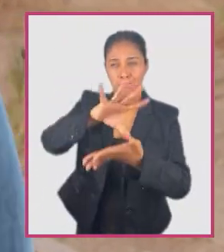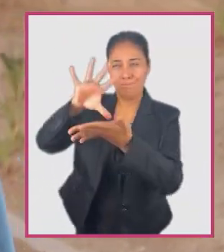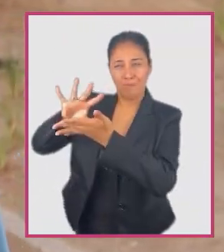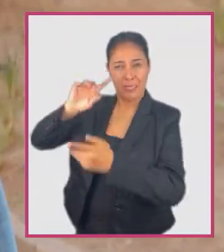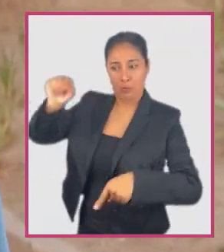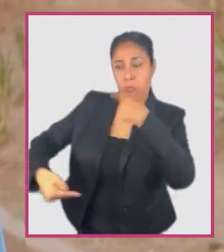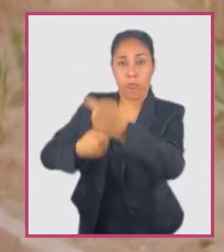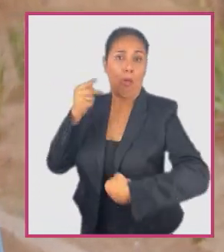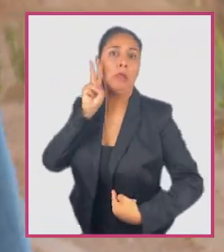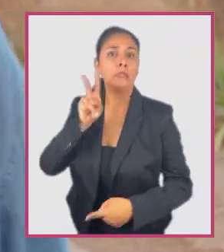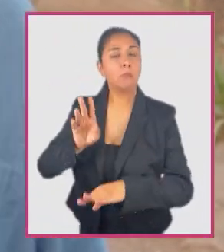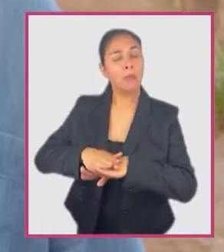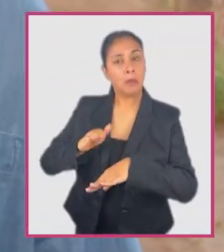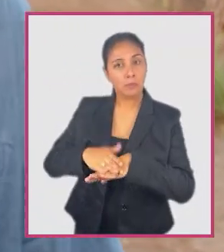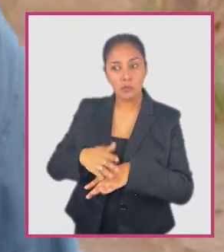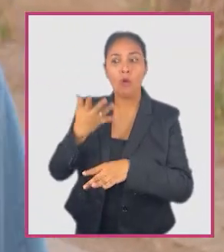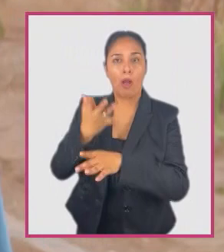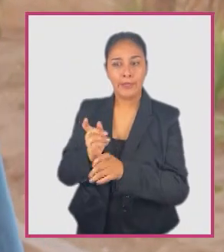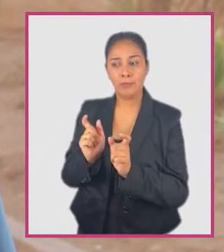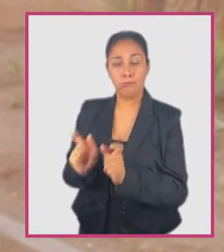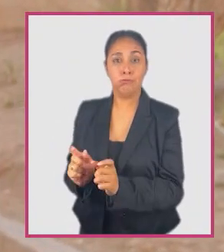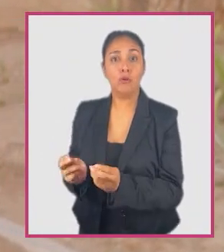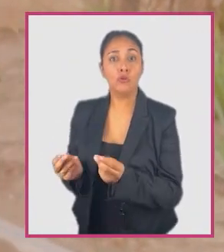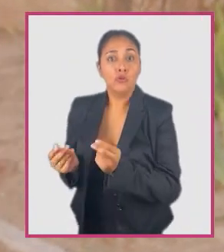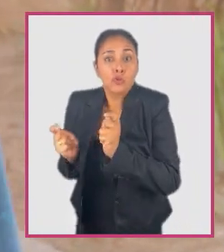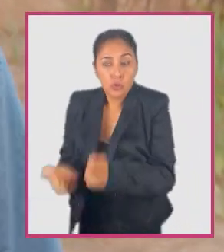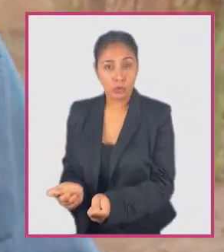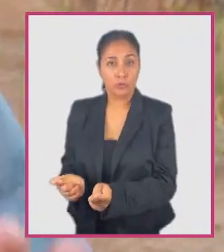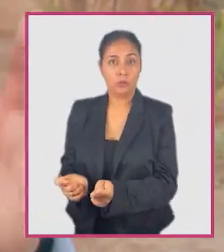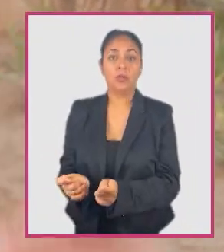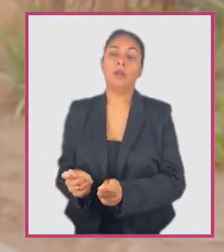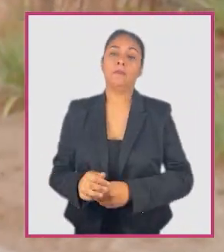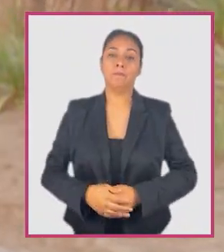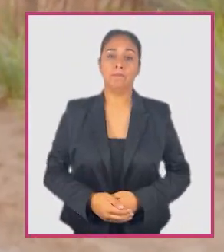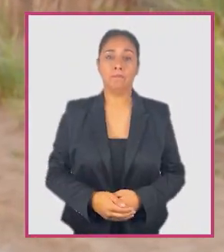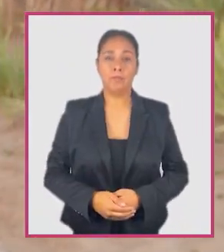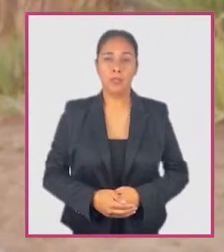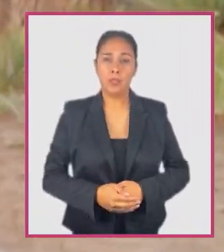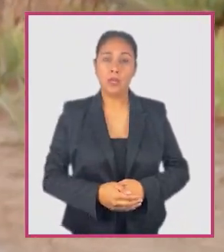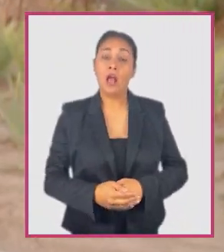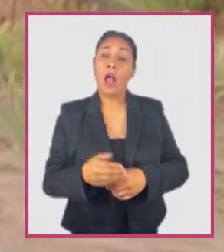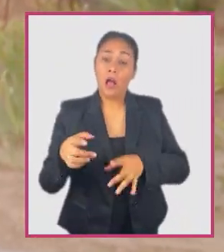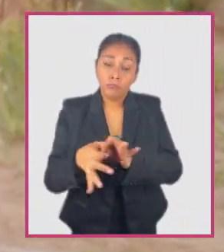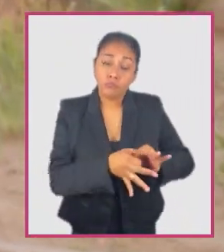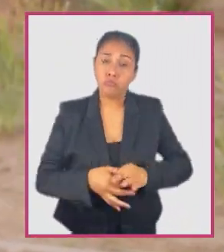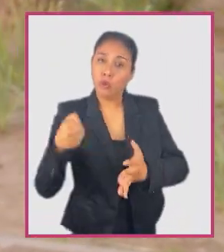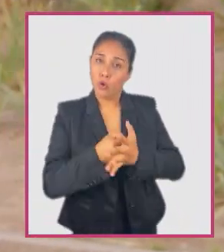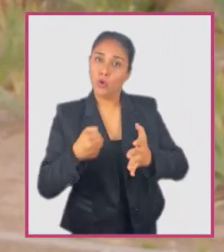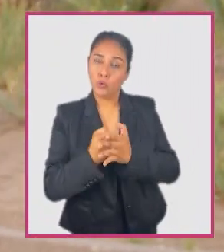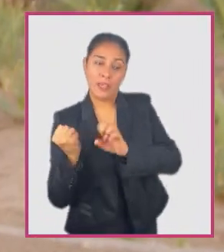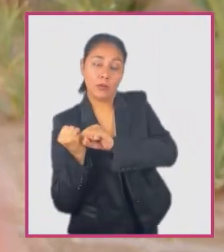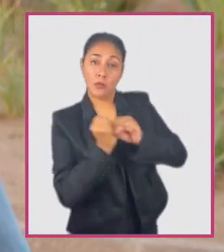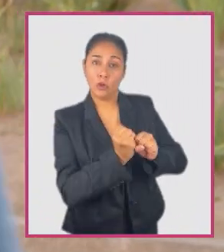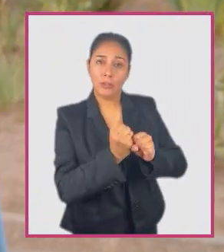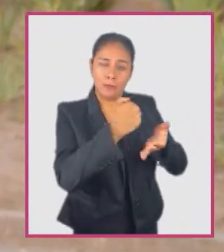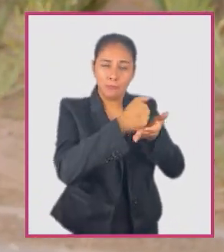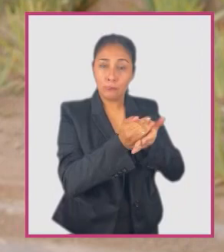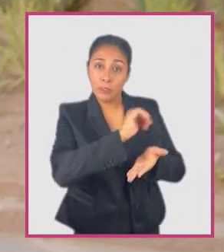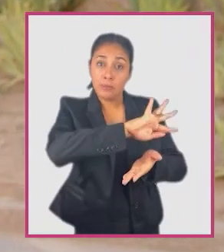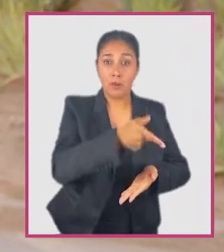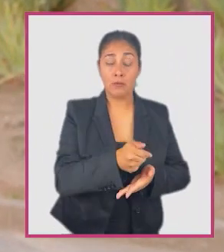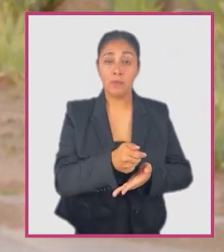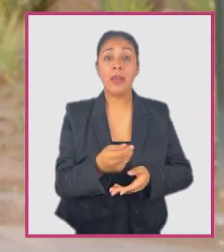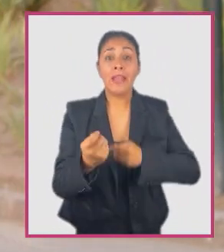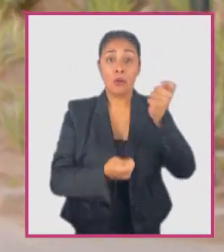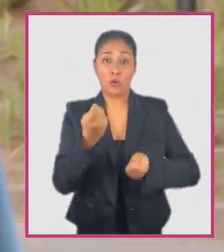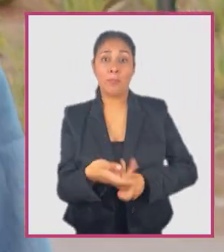Debemos controlar de manera eficaz la grave crisis de migración irregular que afecta a nuestro país. Tenemos que luchar en unidad contra el crimen organizado